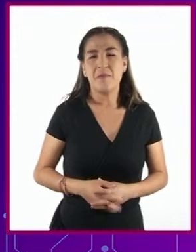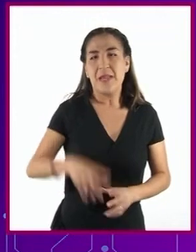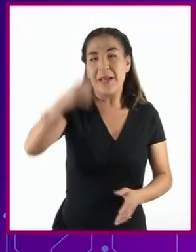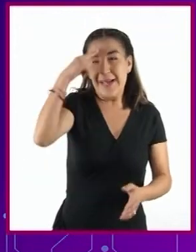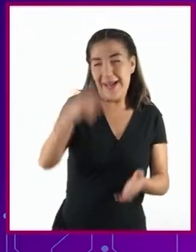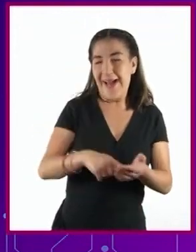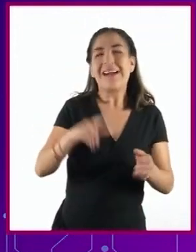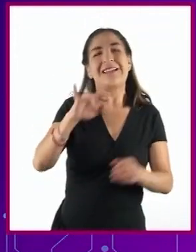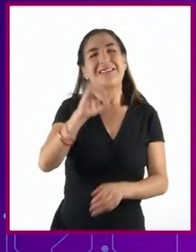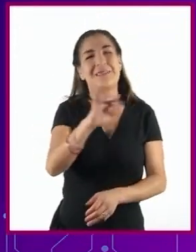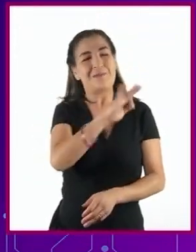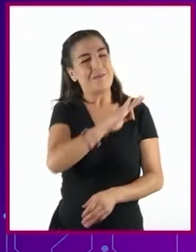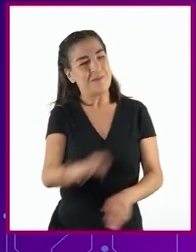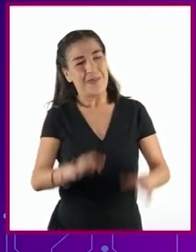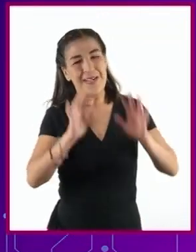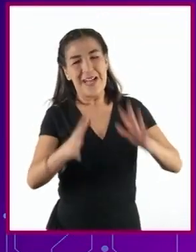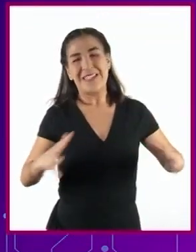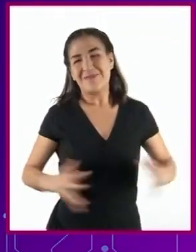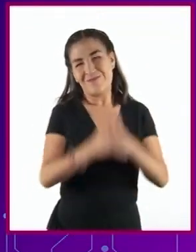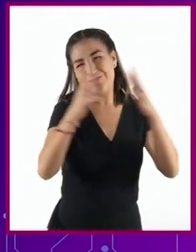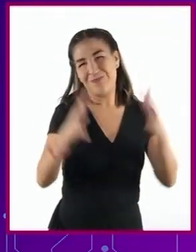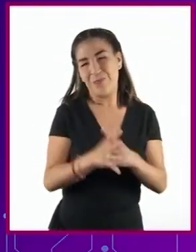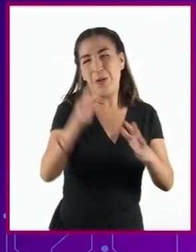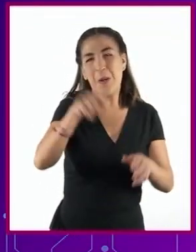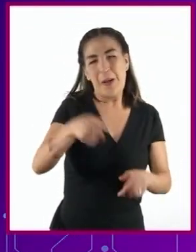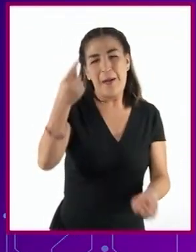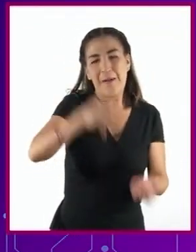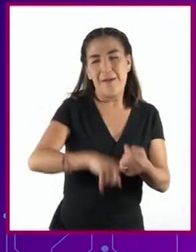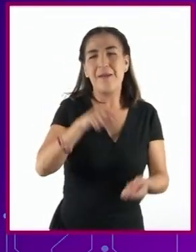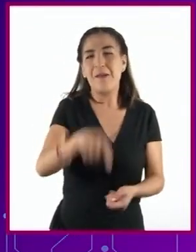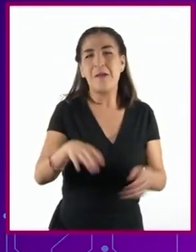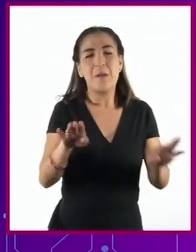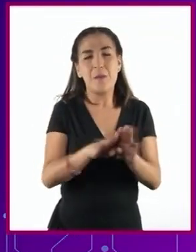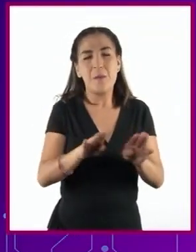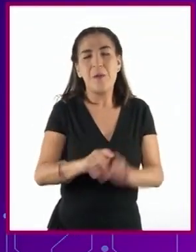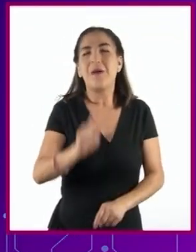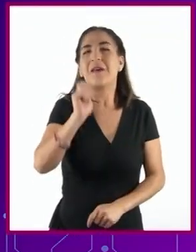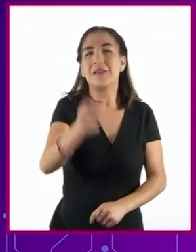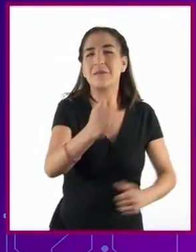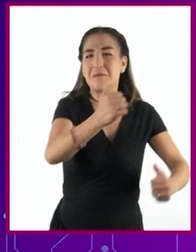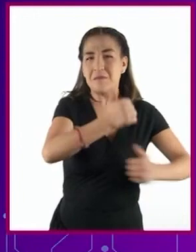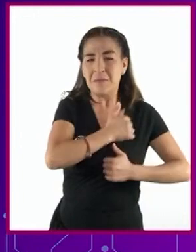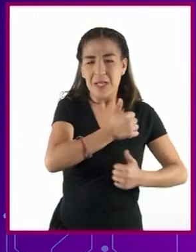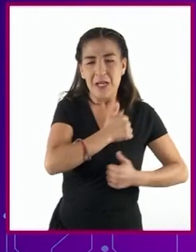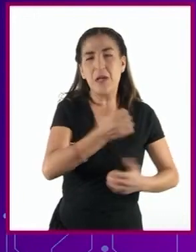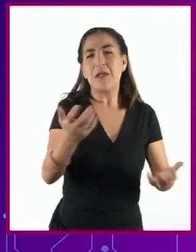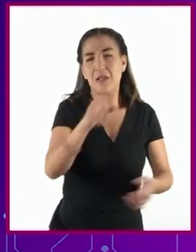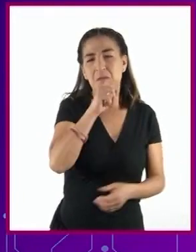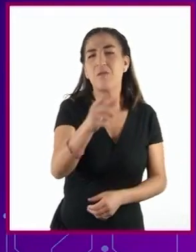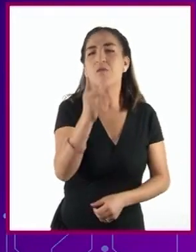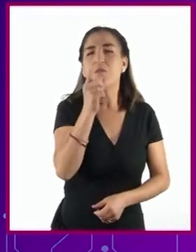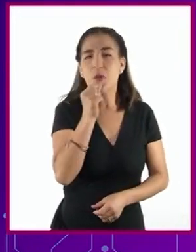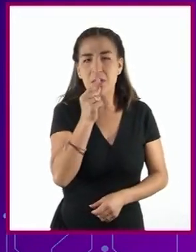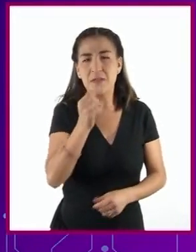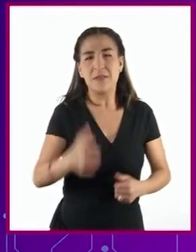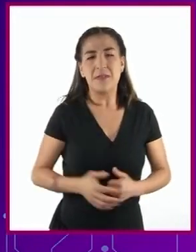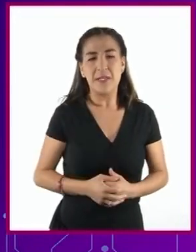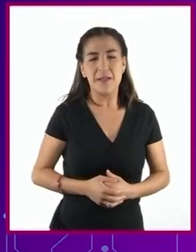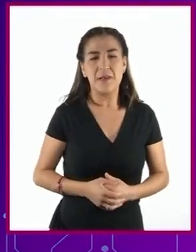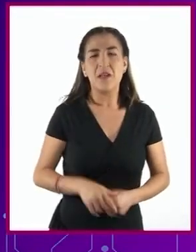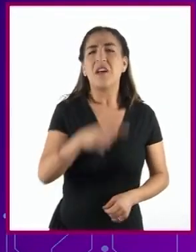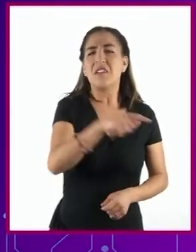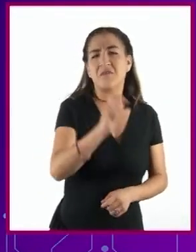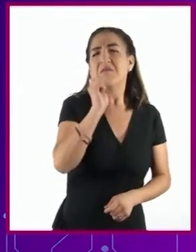posible acabar con los movimientos armados solamente con la contundencia militar o policial lo que